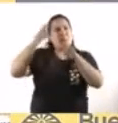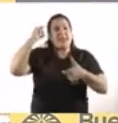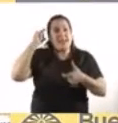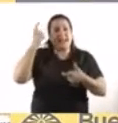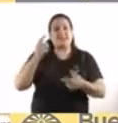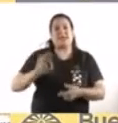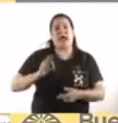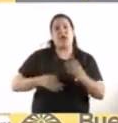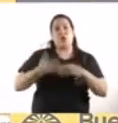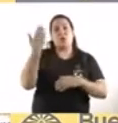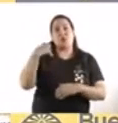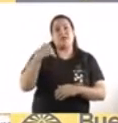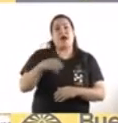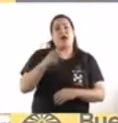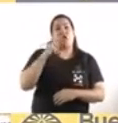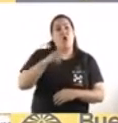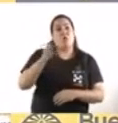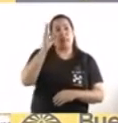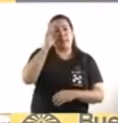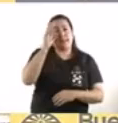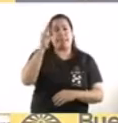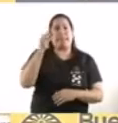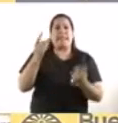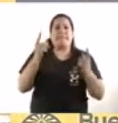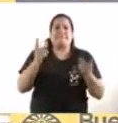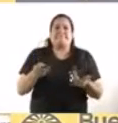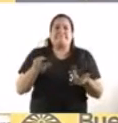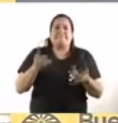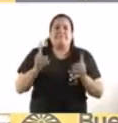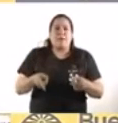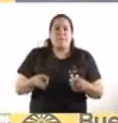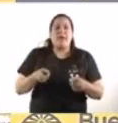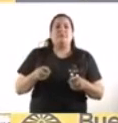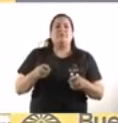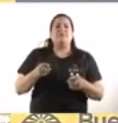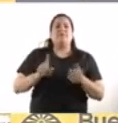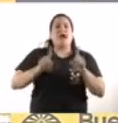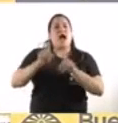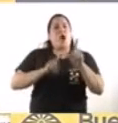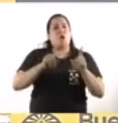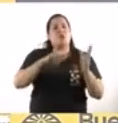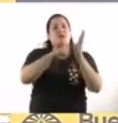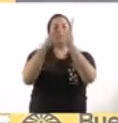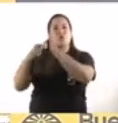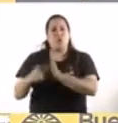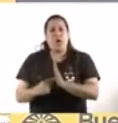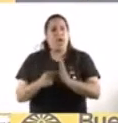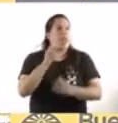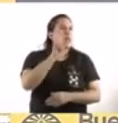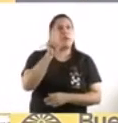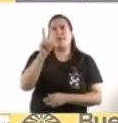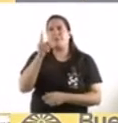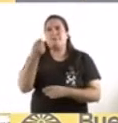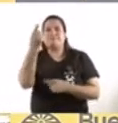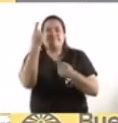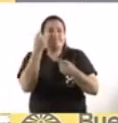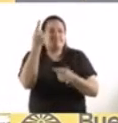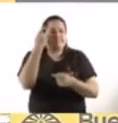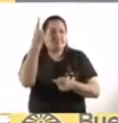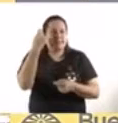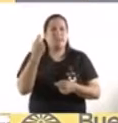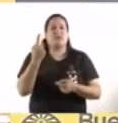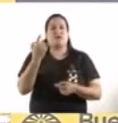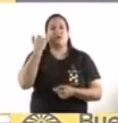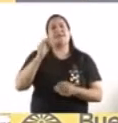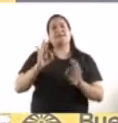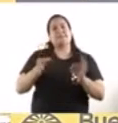el 2020, y lo que está sucediendo en otras ciudades. Hoy, la gran mayoría de los trabajadores de